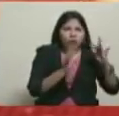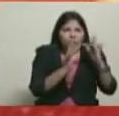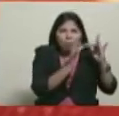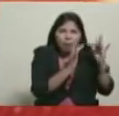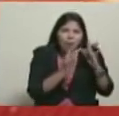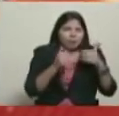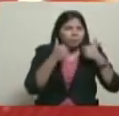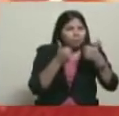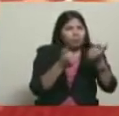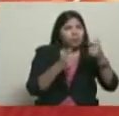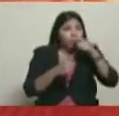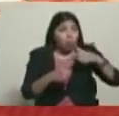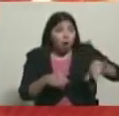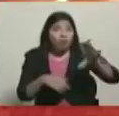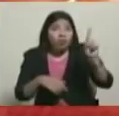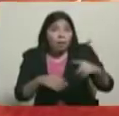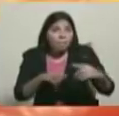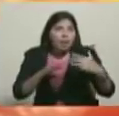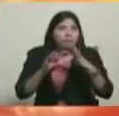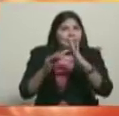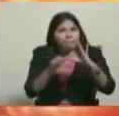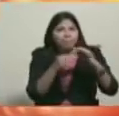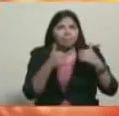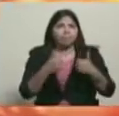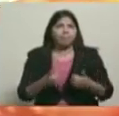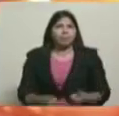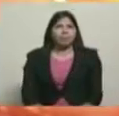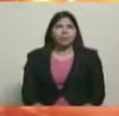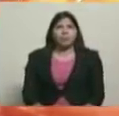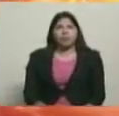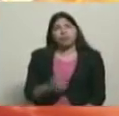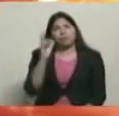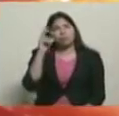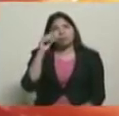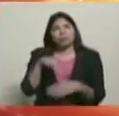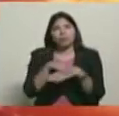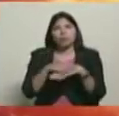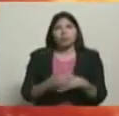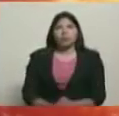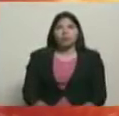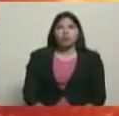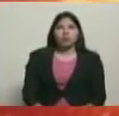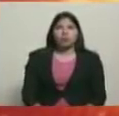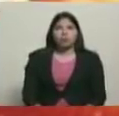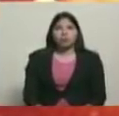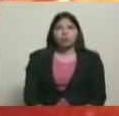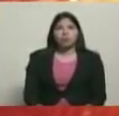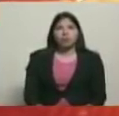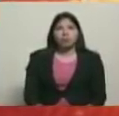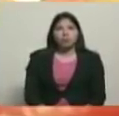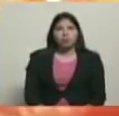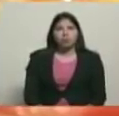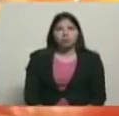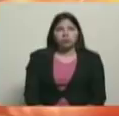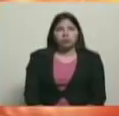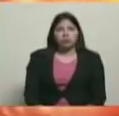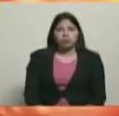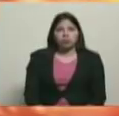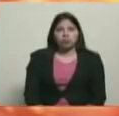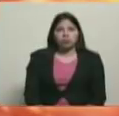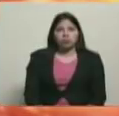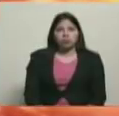nuestro pueblo. Y de ahí la condensa que hay una institución militar contra quienes hoy, haciendo uso de eso,